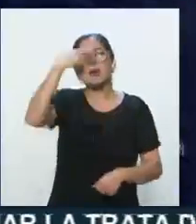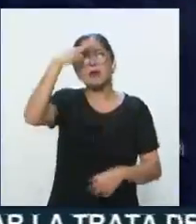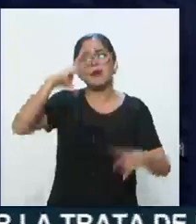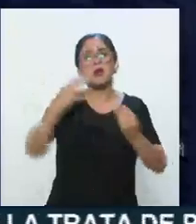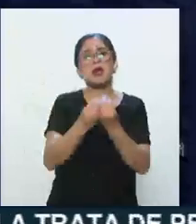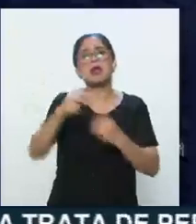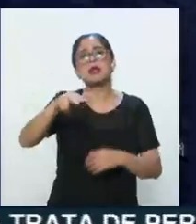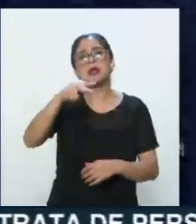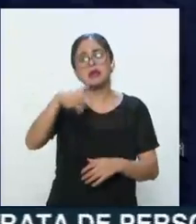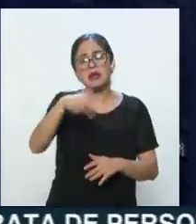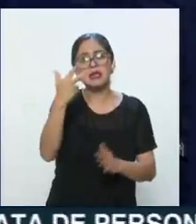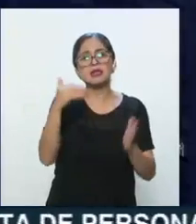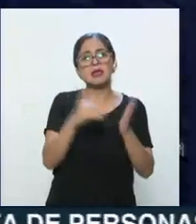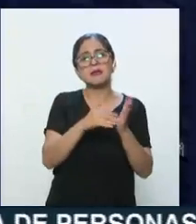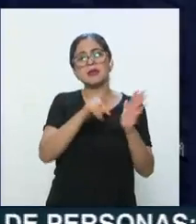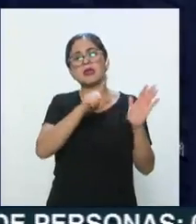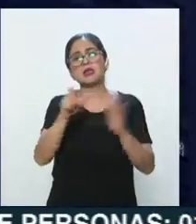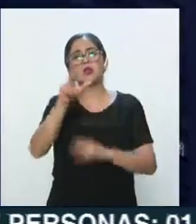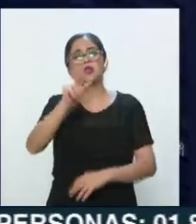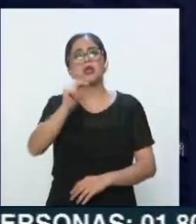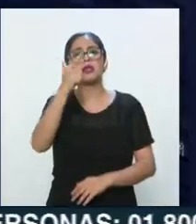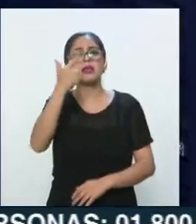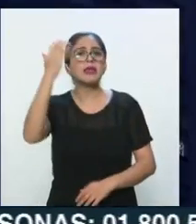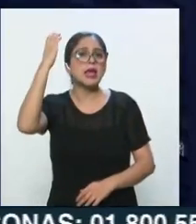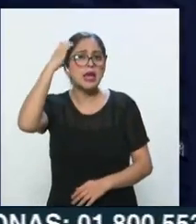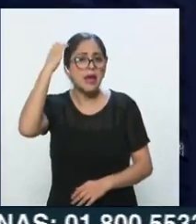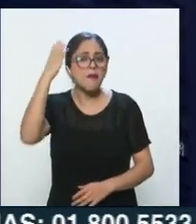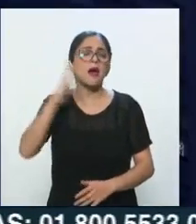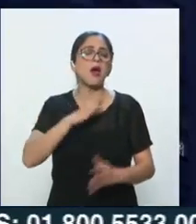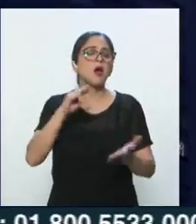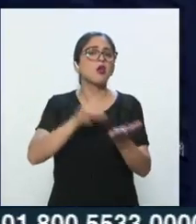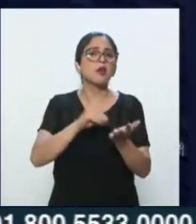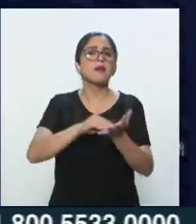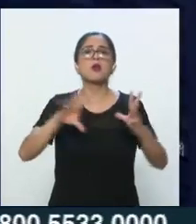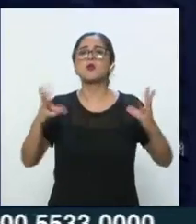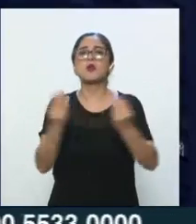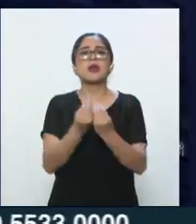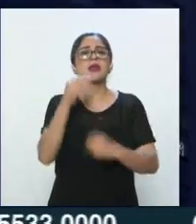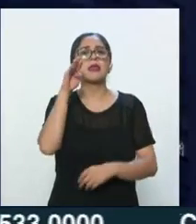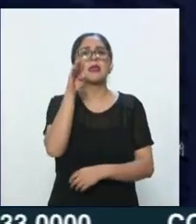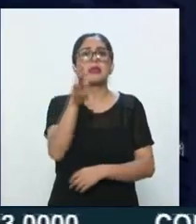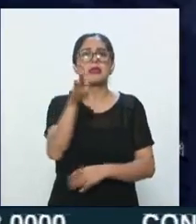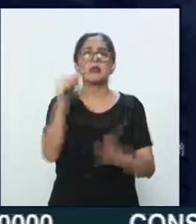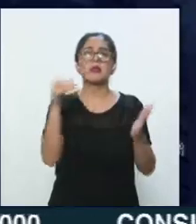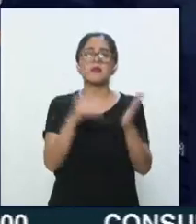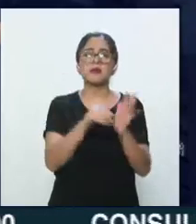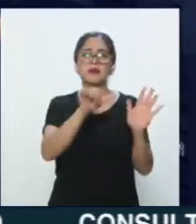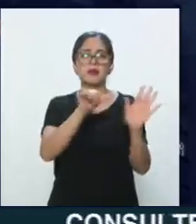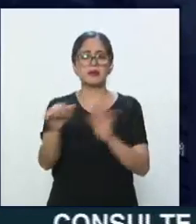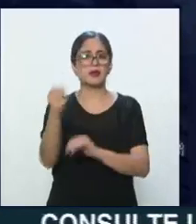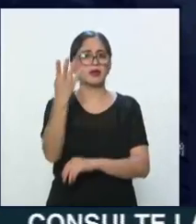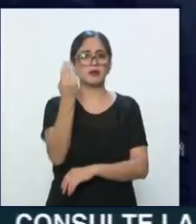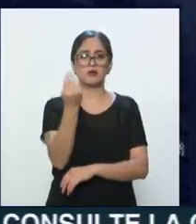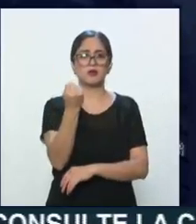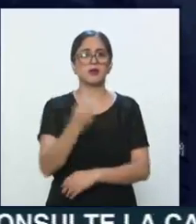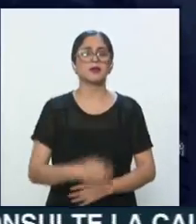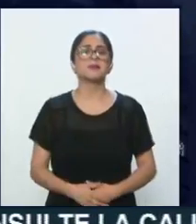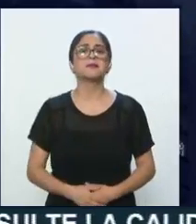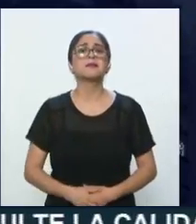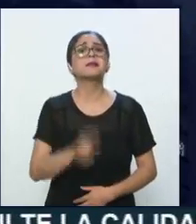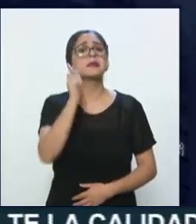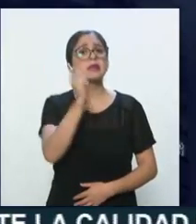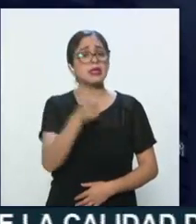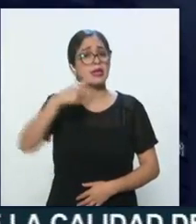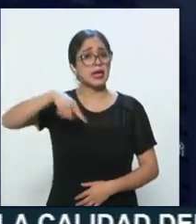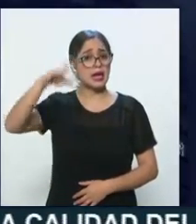.387 camas disponibles de un gran total de 19.609. Y en cuanto a las camas con